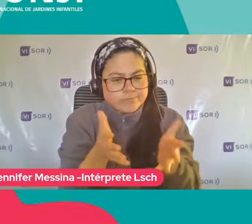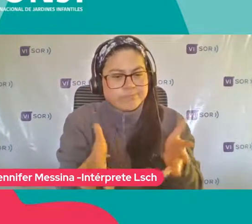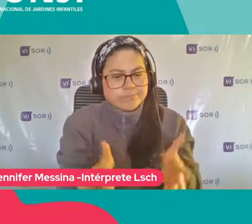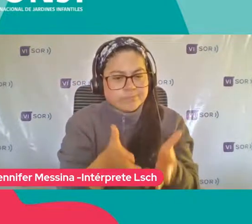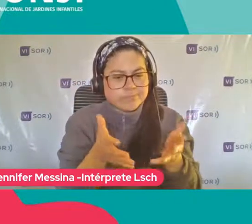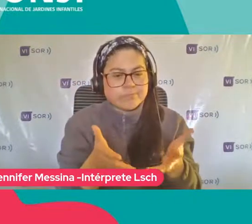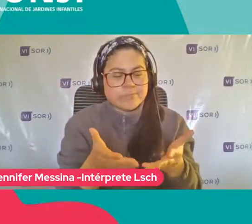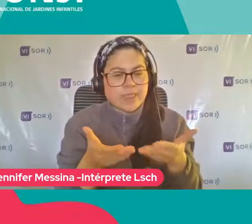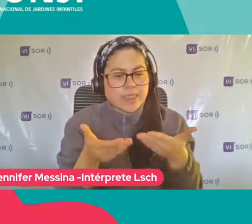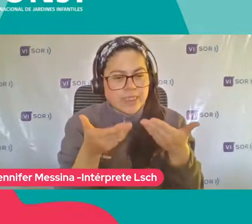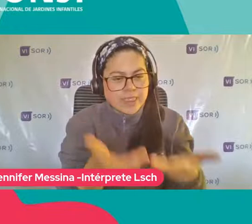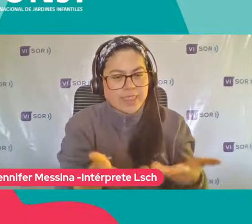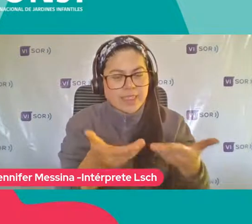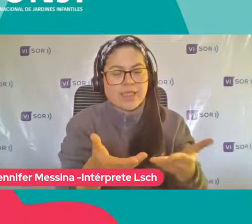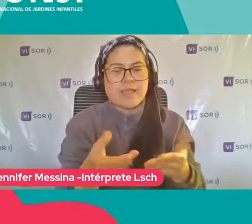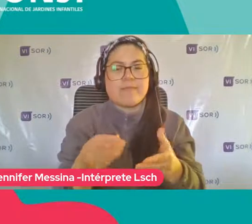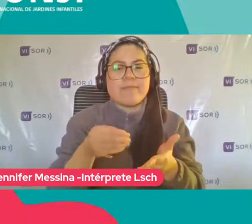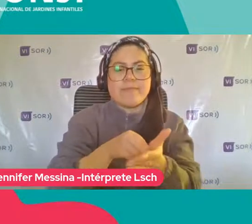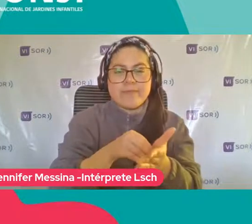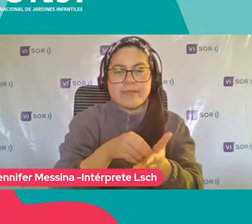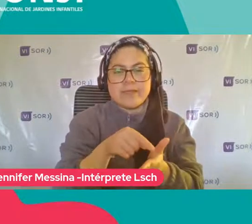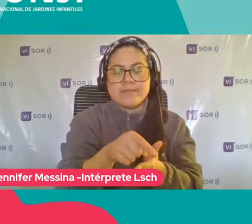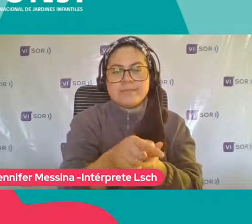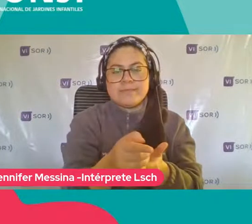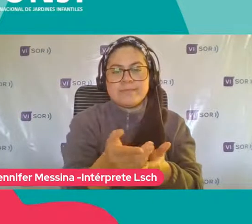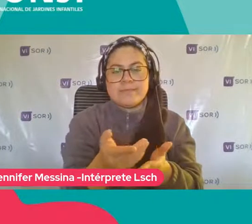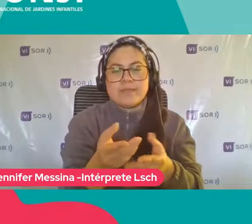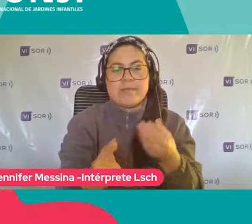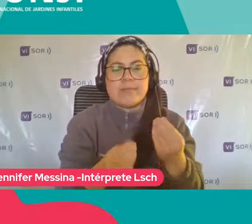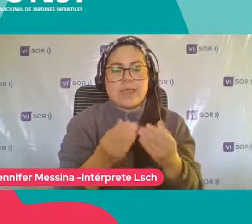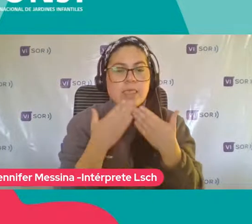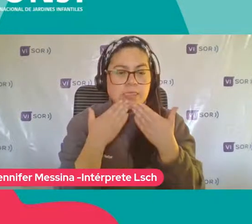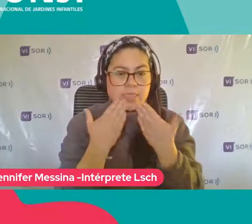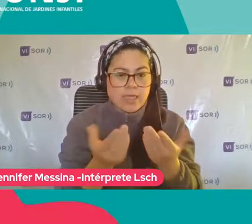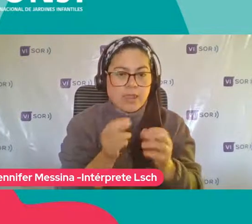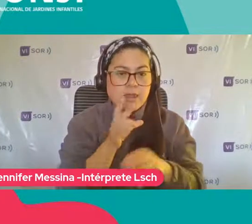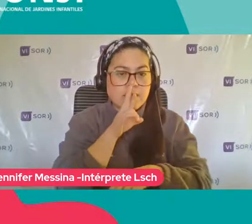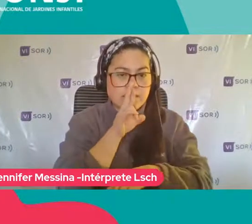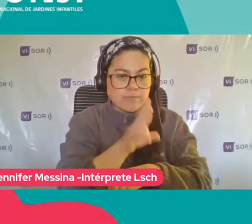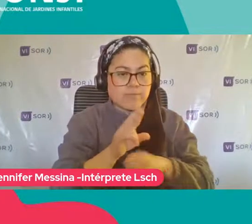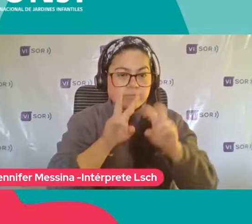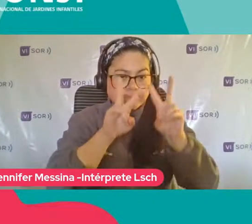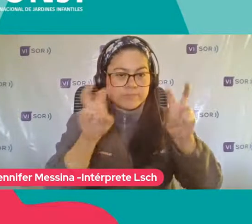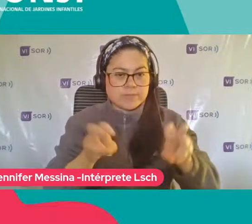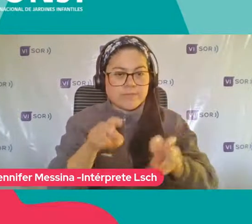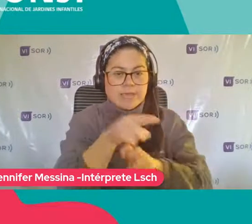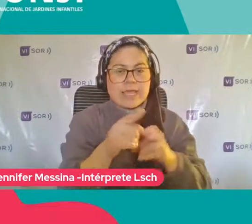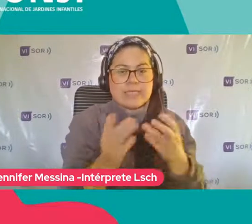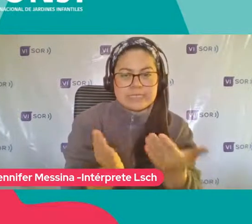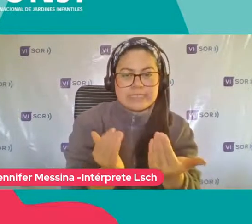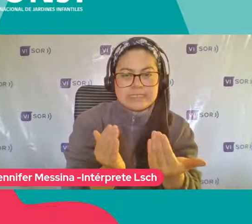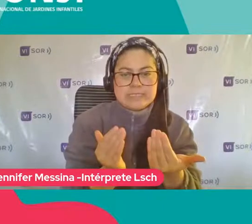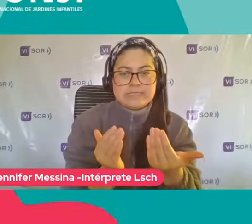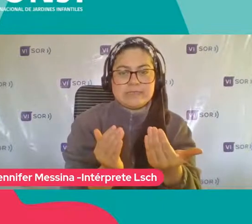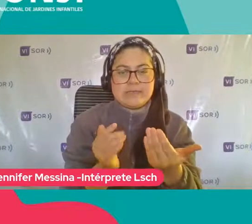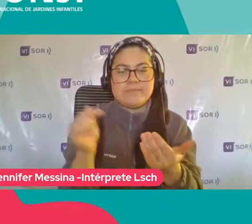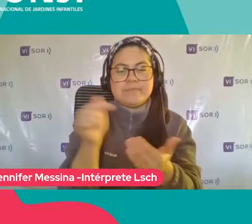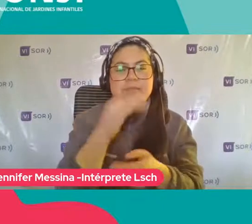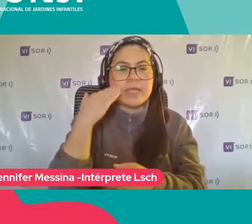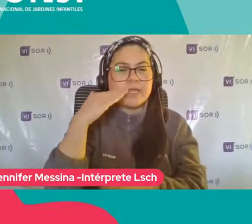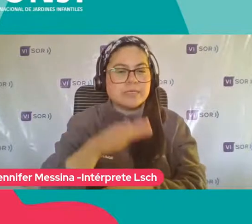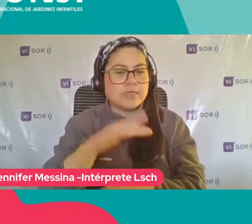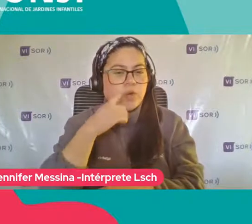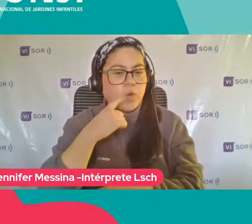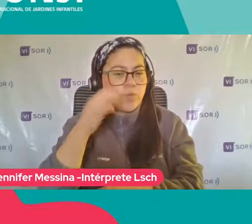académicamente para poder dar respuesta a esa necesidad Tanto a nuestros niños y niñas que asisten a nuestros jardines